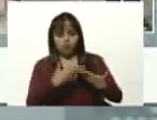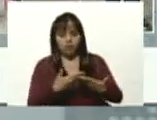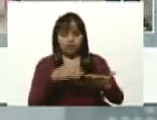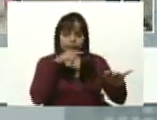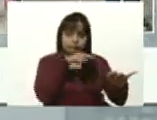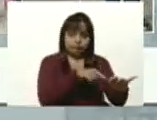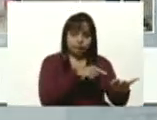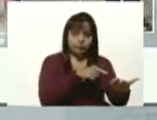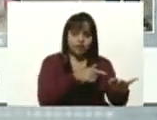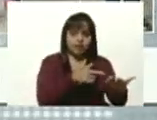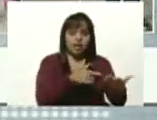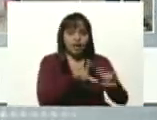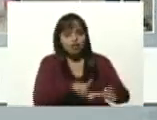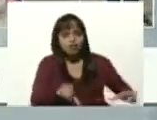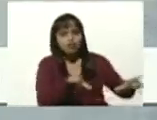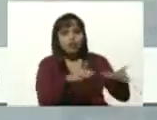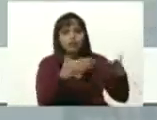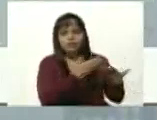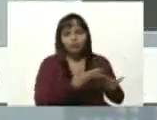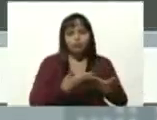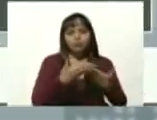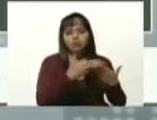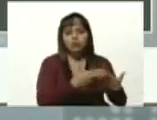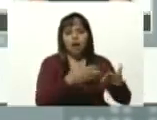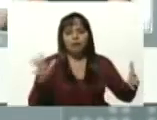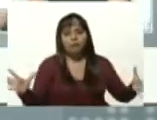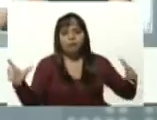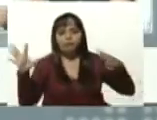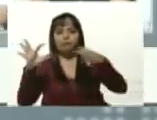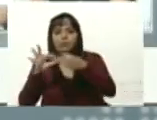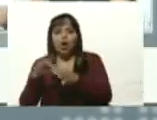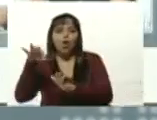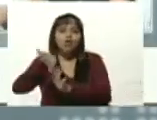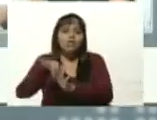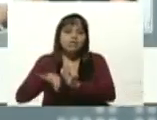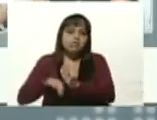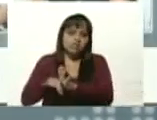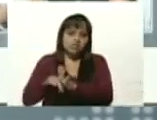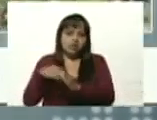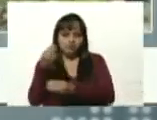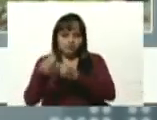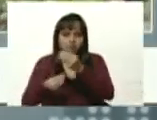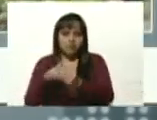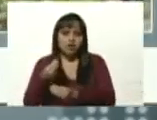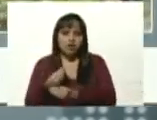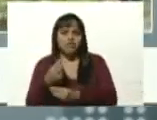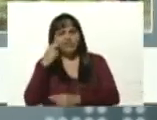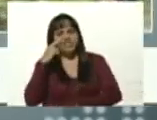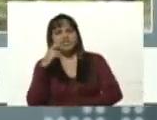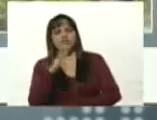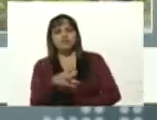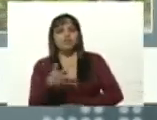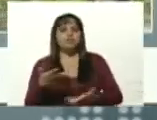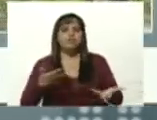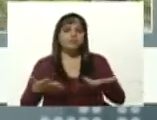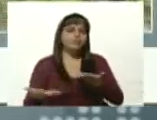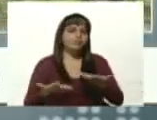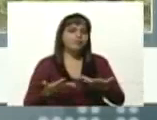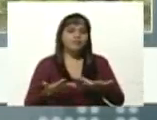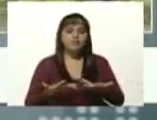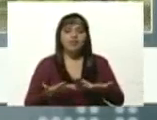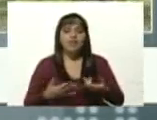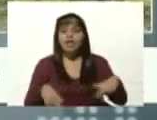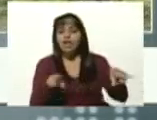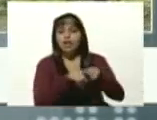el aula de clase, con la producción. Es una visión muy a los Simón